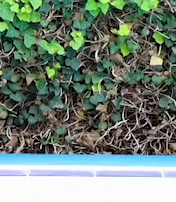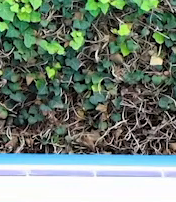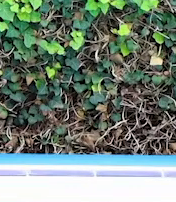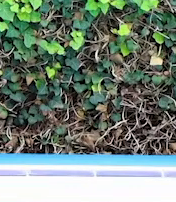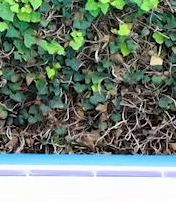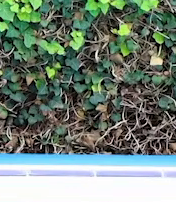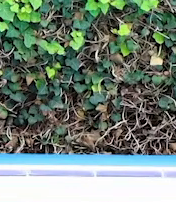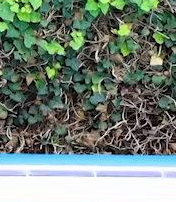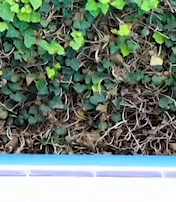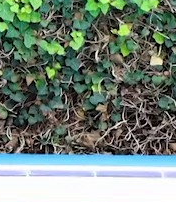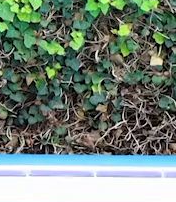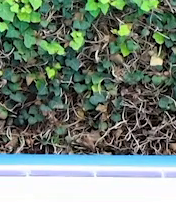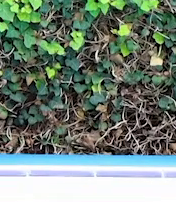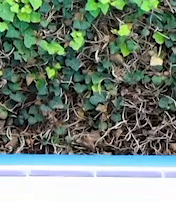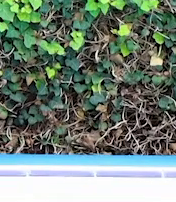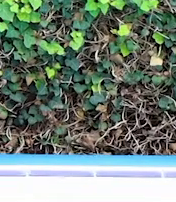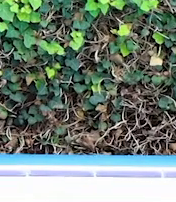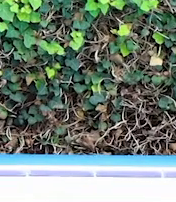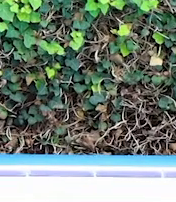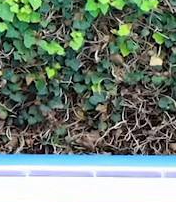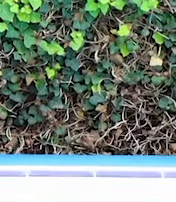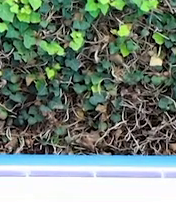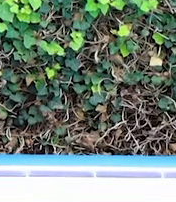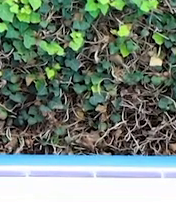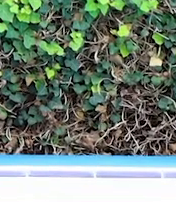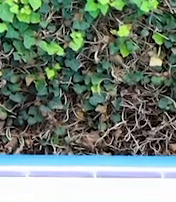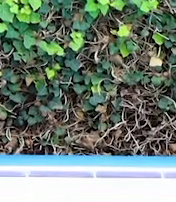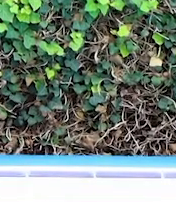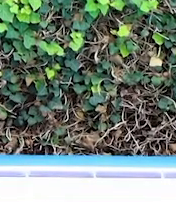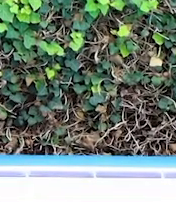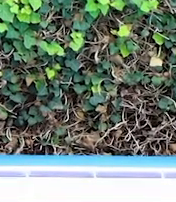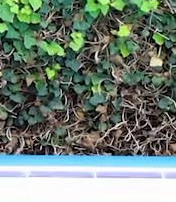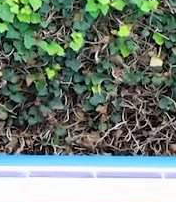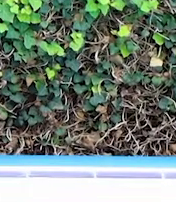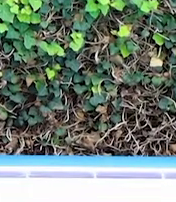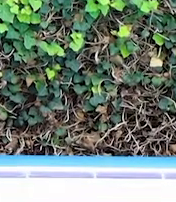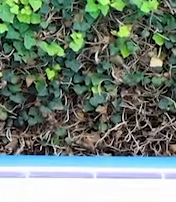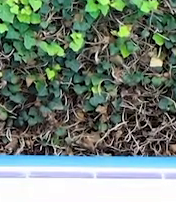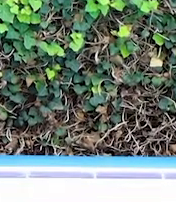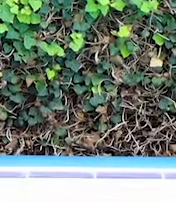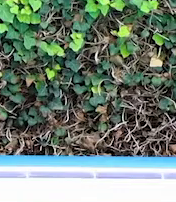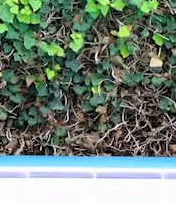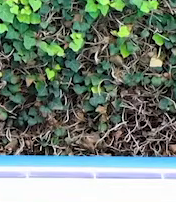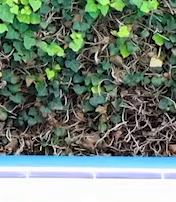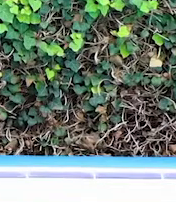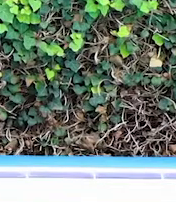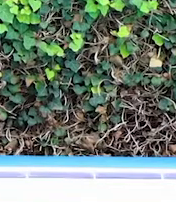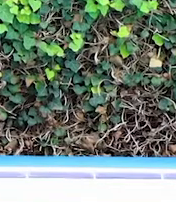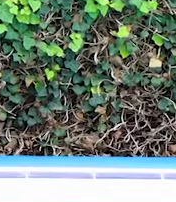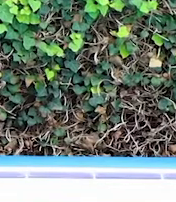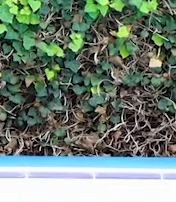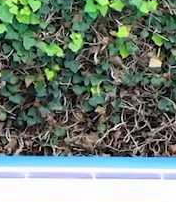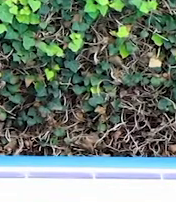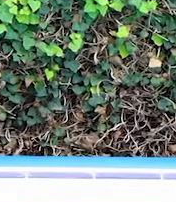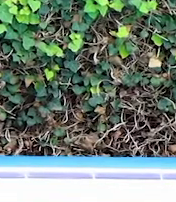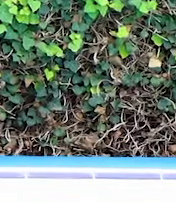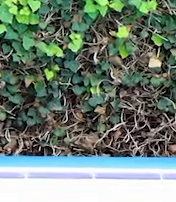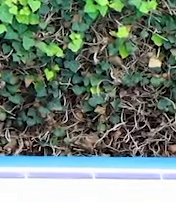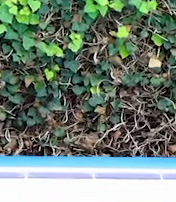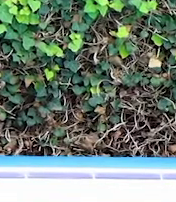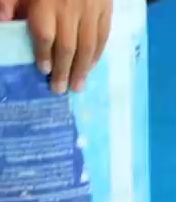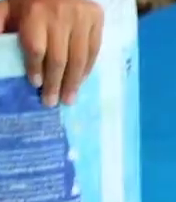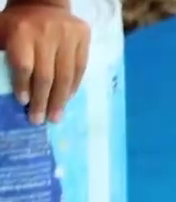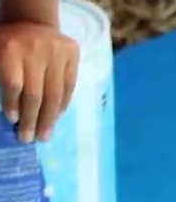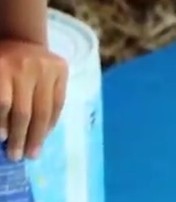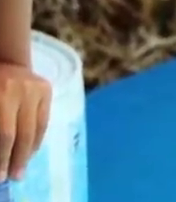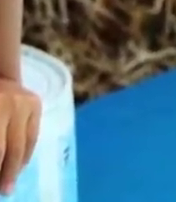segundos. Bien estirados los codos, haciendo fuerza con el abdomen. Bien, 10 segundos más.